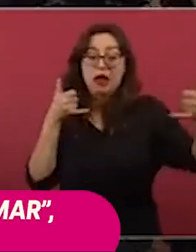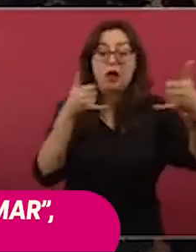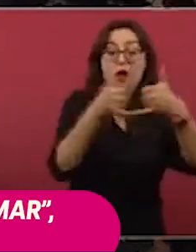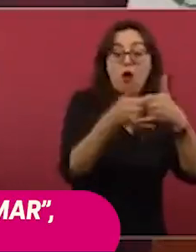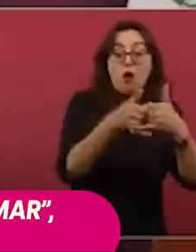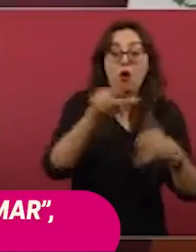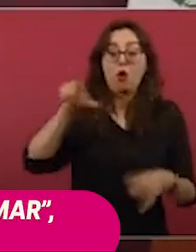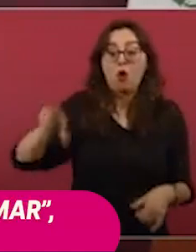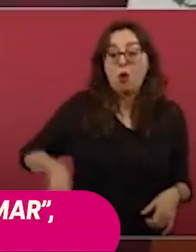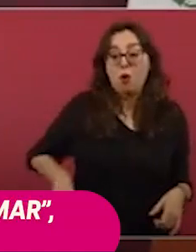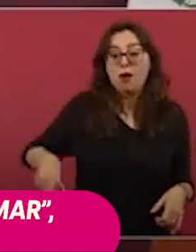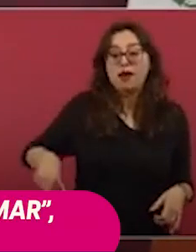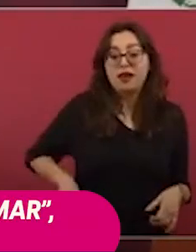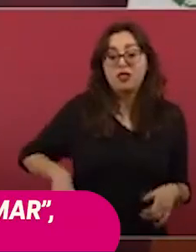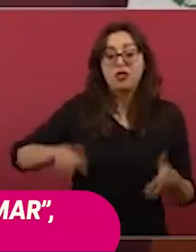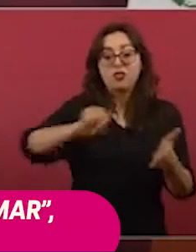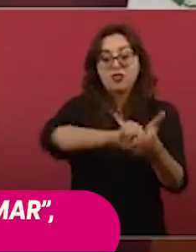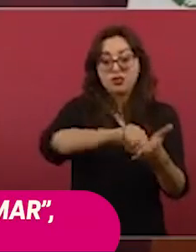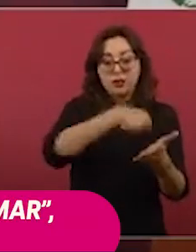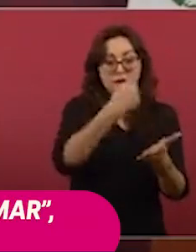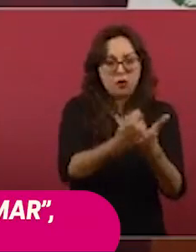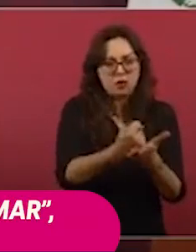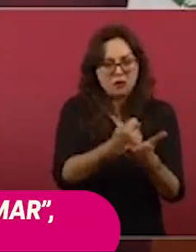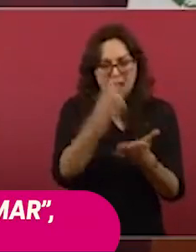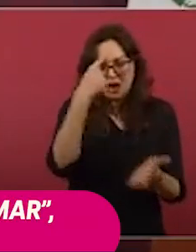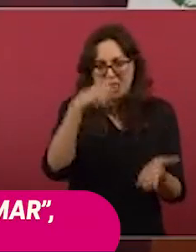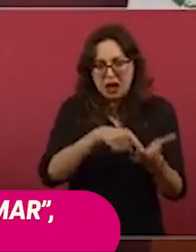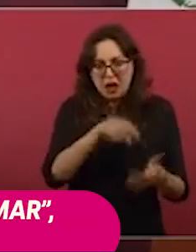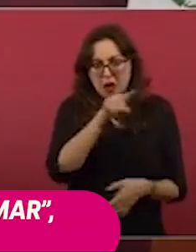que por cierto está preso,